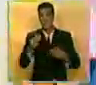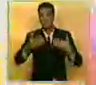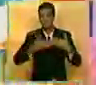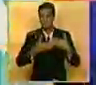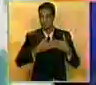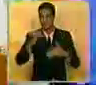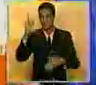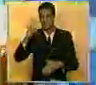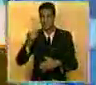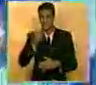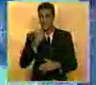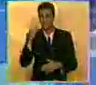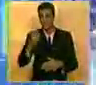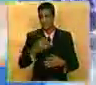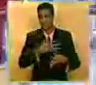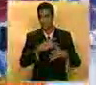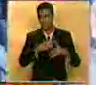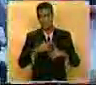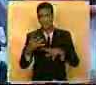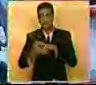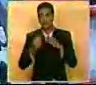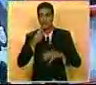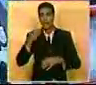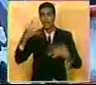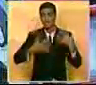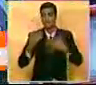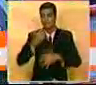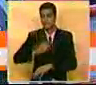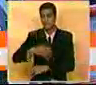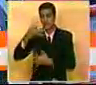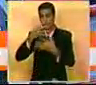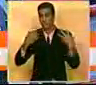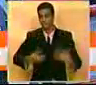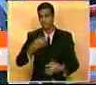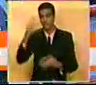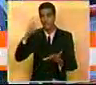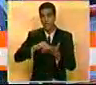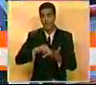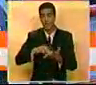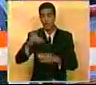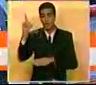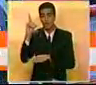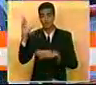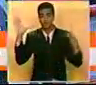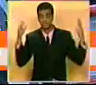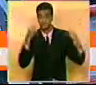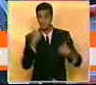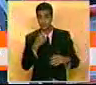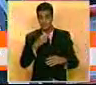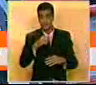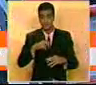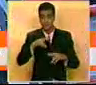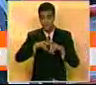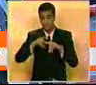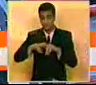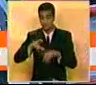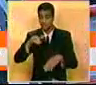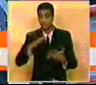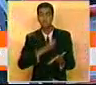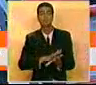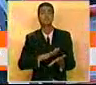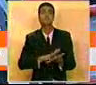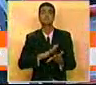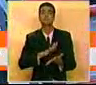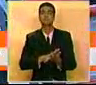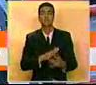noche, sin duda, como toda esta serie, esta batalla entre los Tigres de Aragua y los Cardenales de Lara. Pero vamos a aprovechar que estamos aquí en la tribuna, cuando todo está tranquilo,